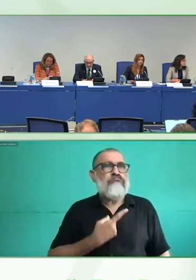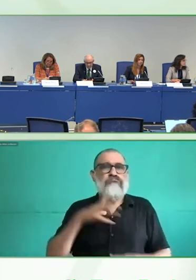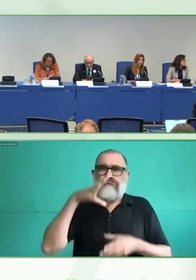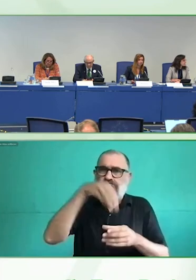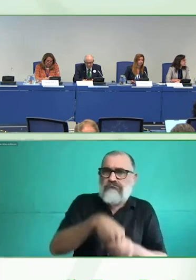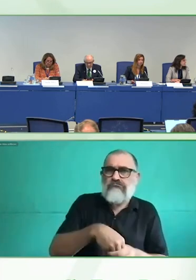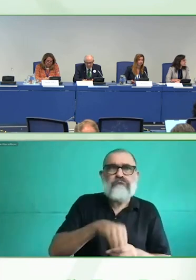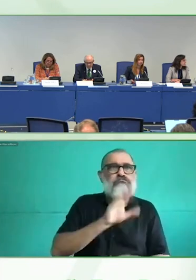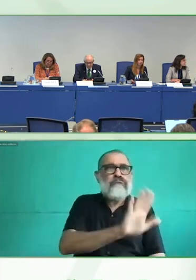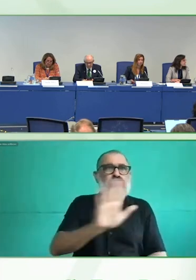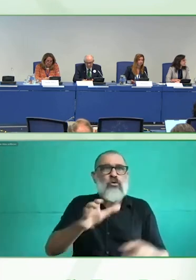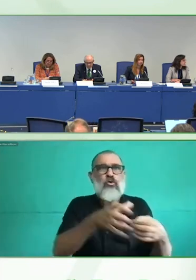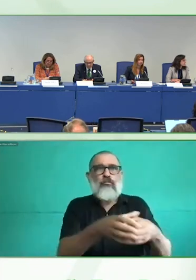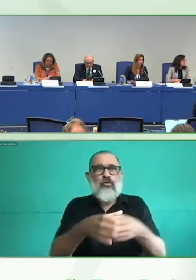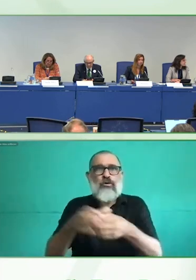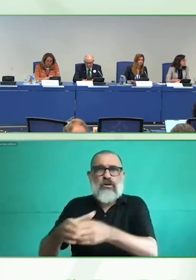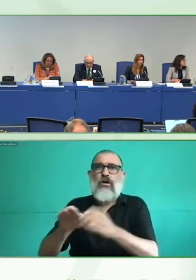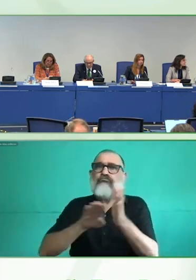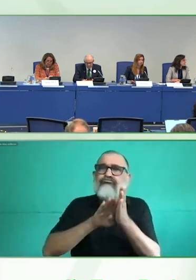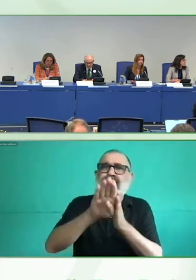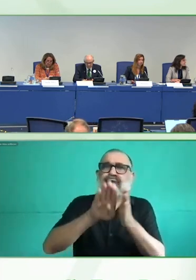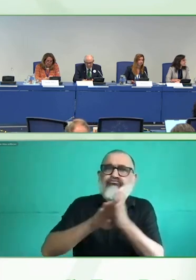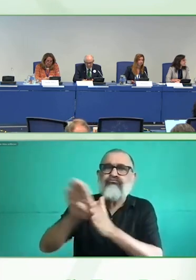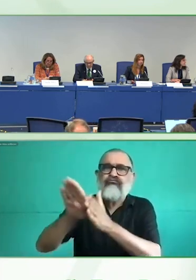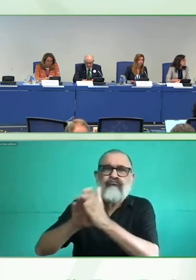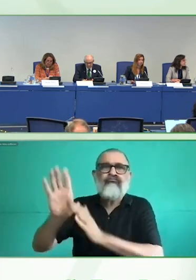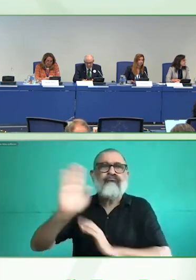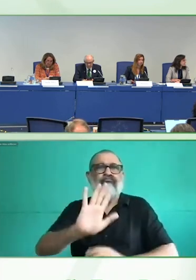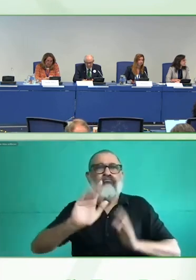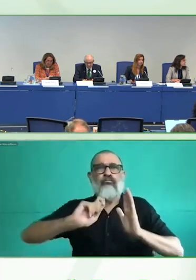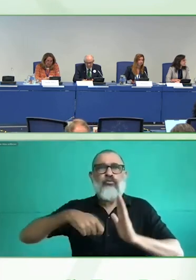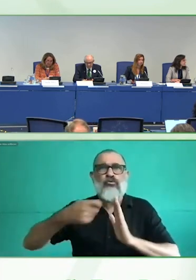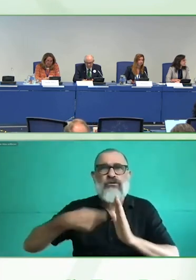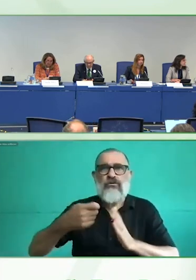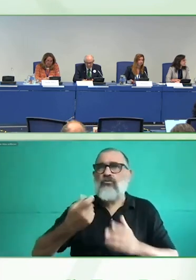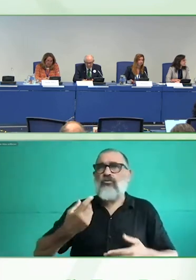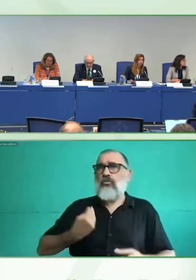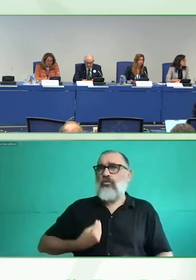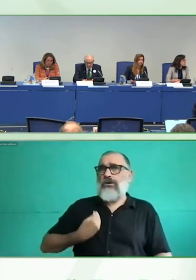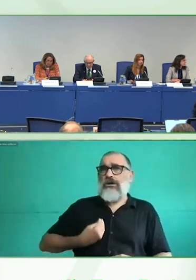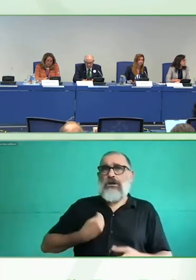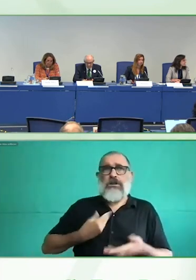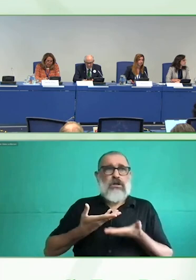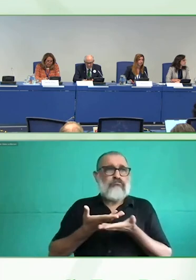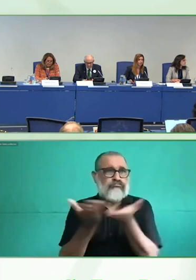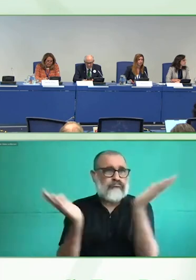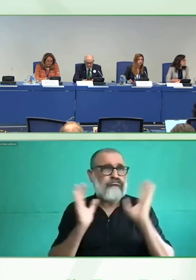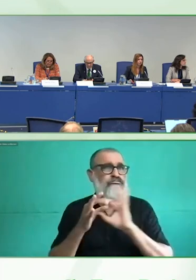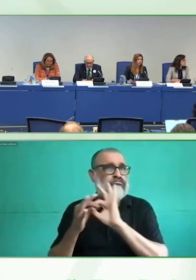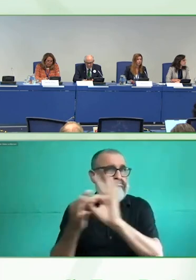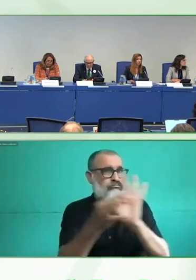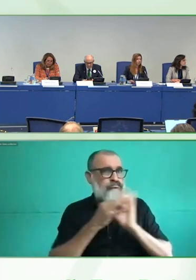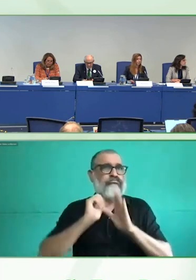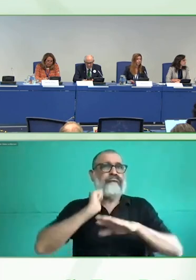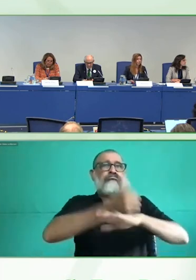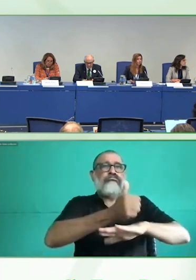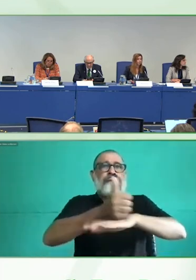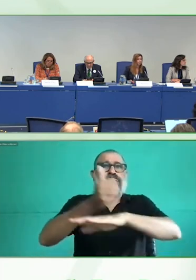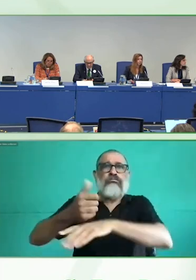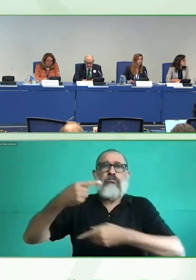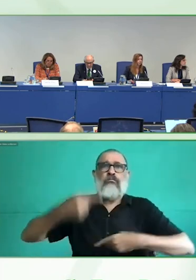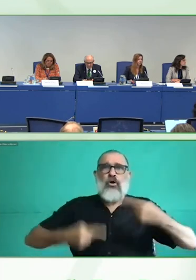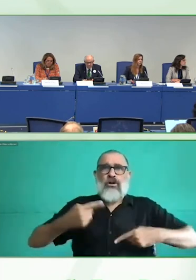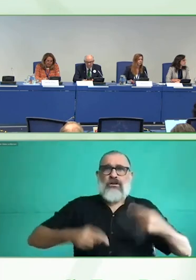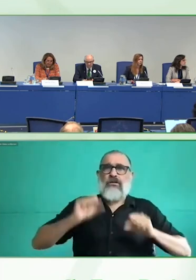en el 2021 en América Latina y el Caribe viven cerca de 85 millones de personas con discapacidad, las cuales